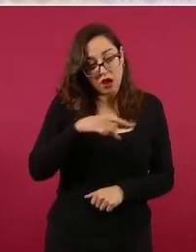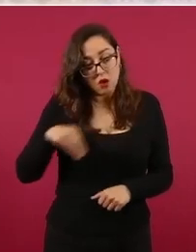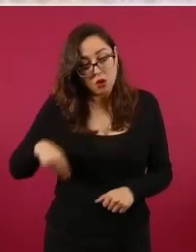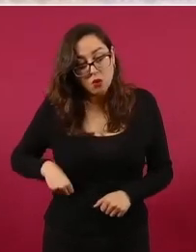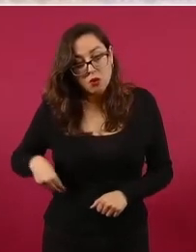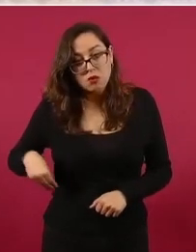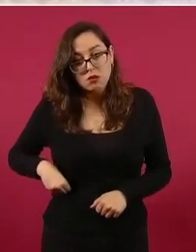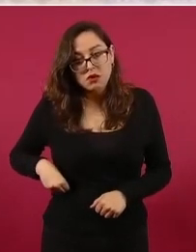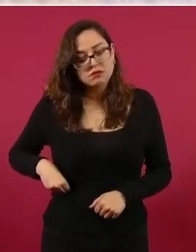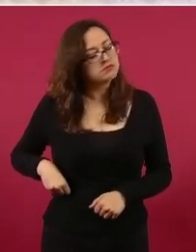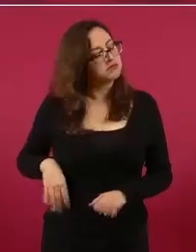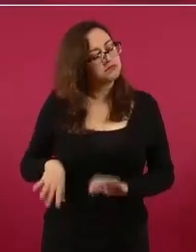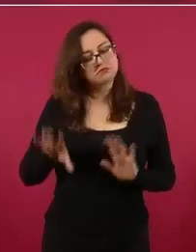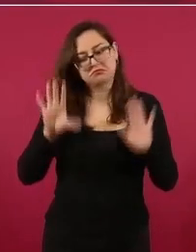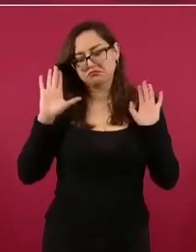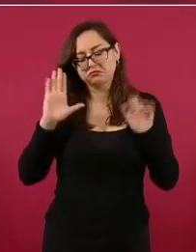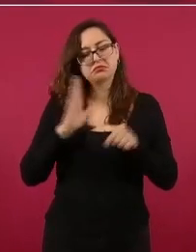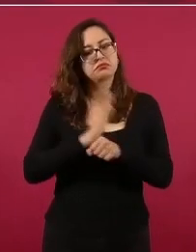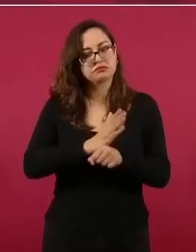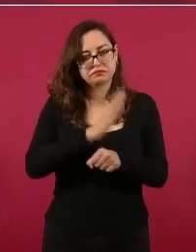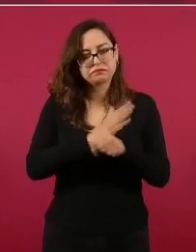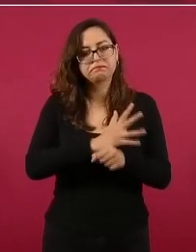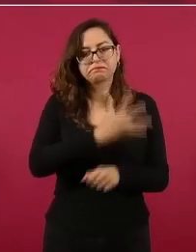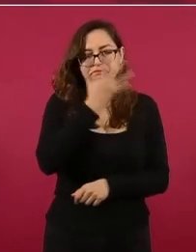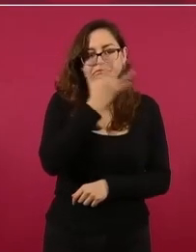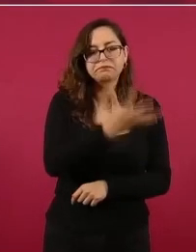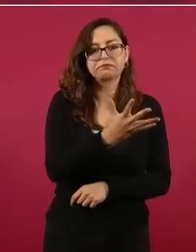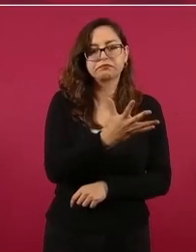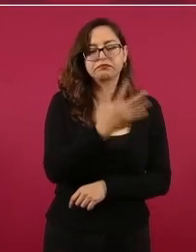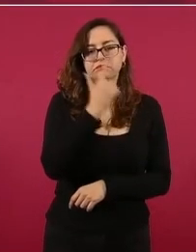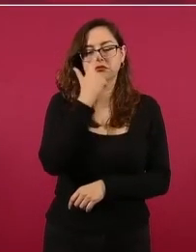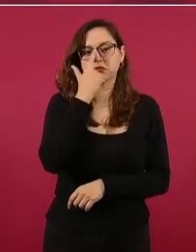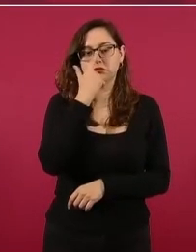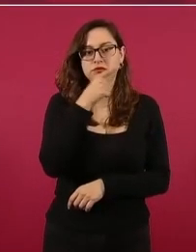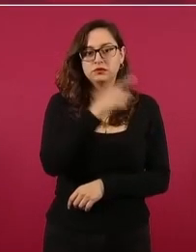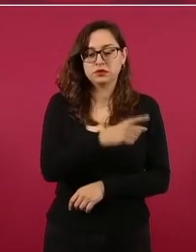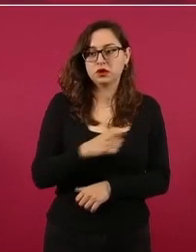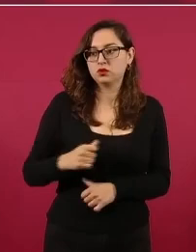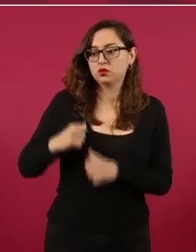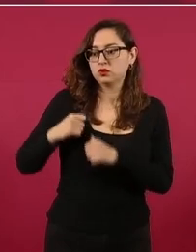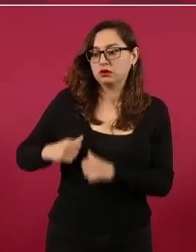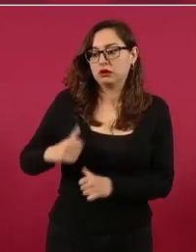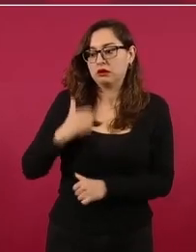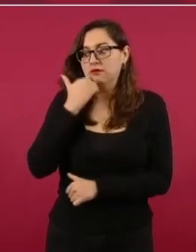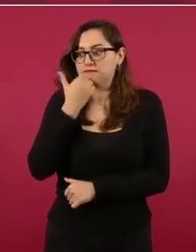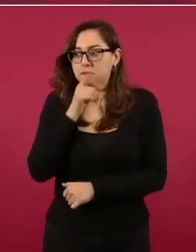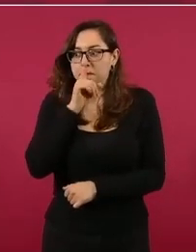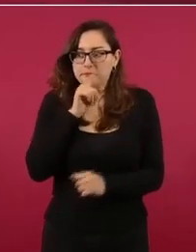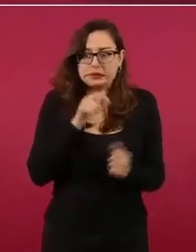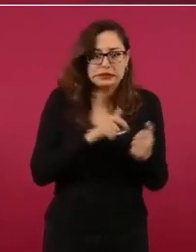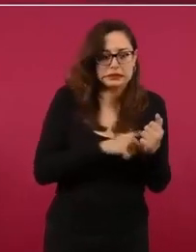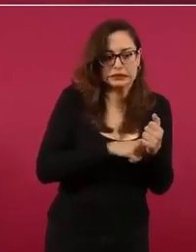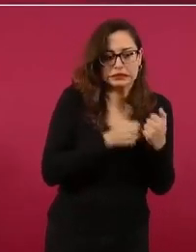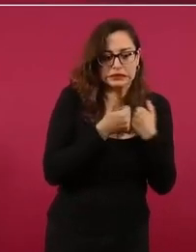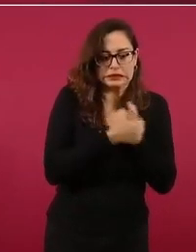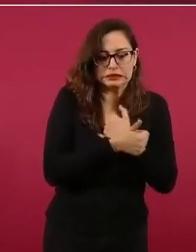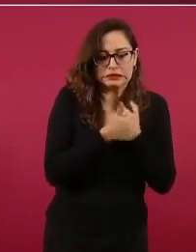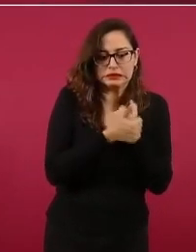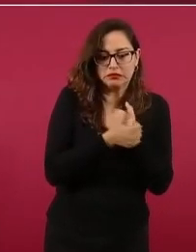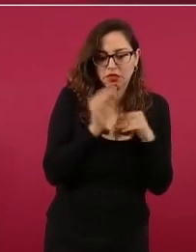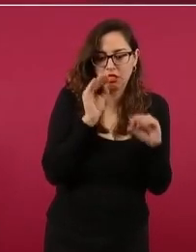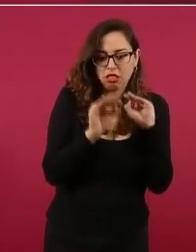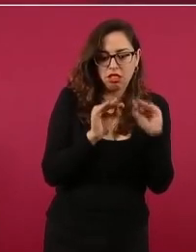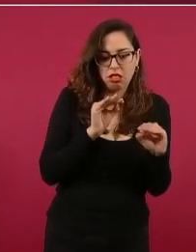trató de cambiar